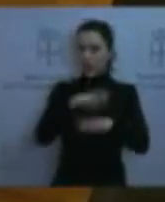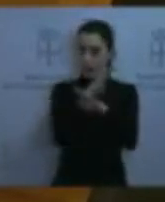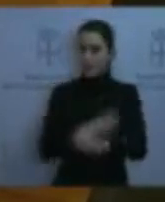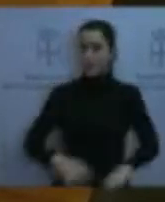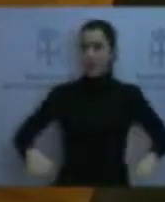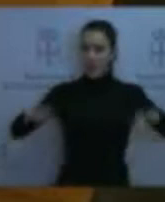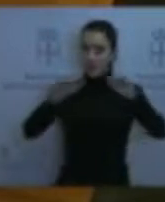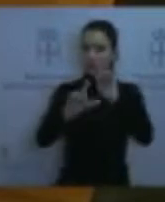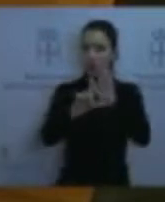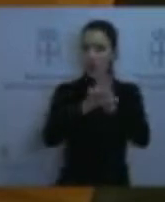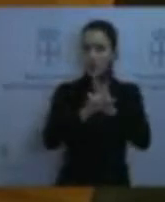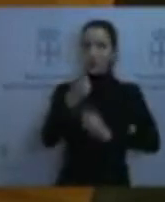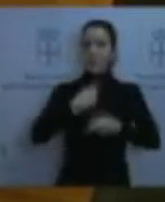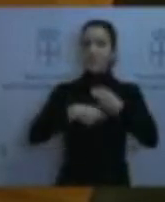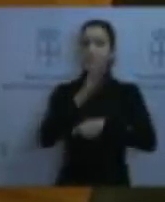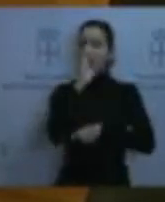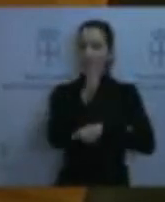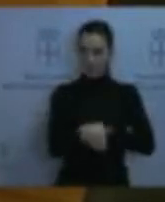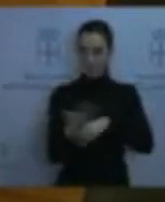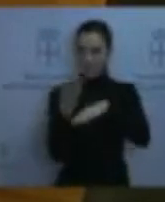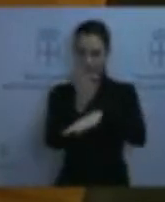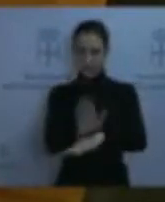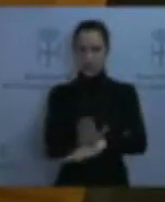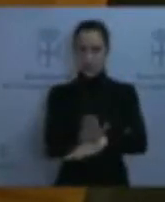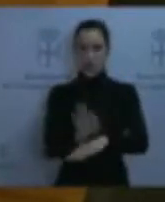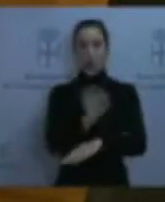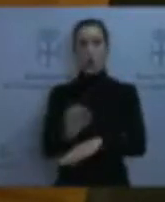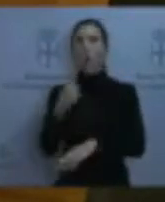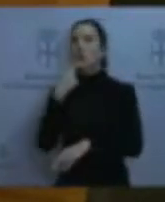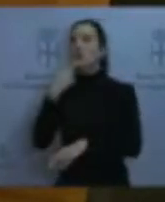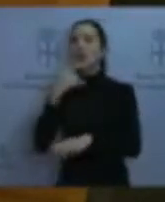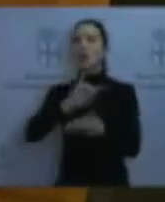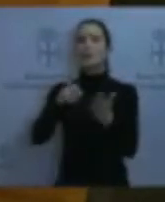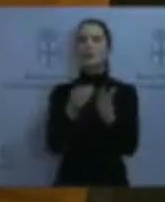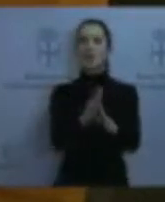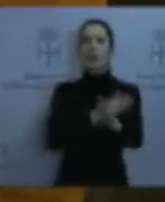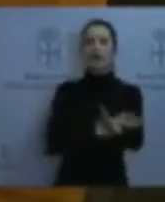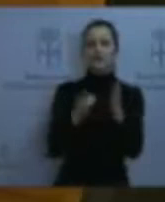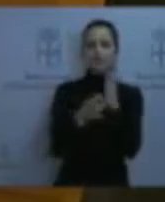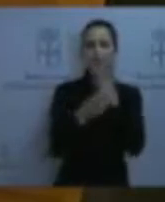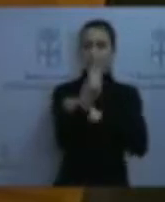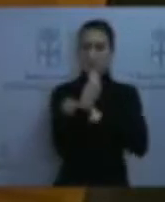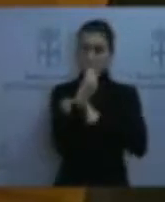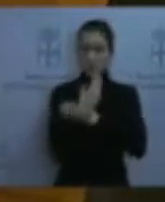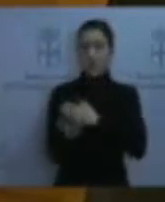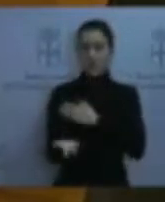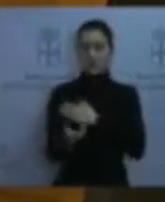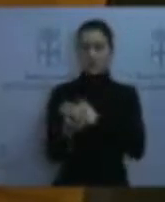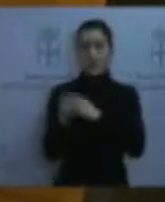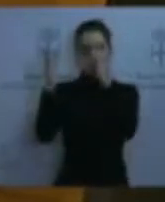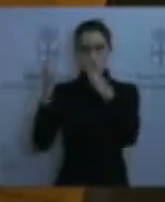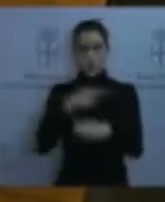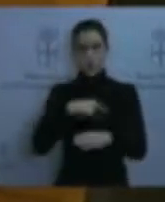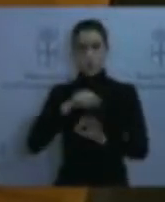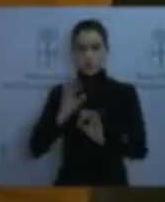lo que ustedes denominan el anteproyecto de calidad alimentaria, y todavía no se ha registrado, a pesar de esta promesa a